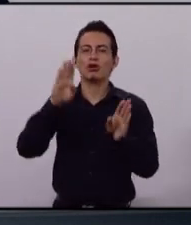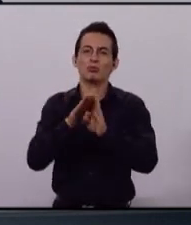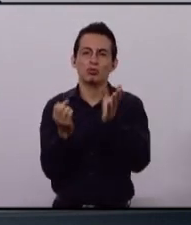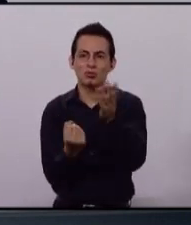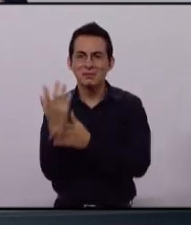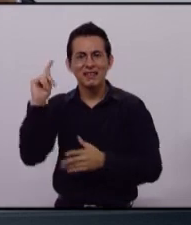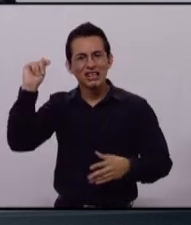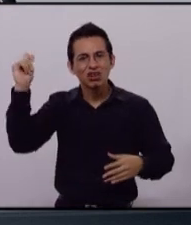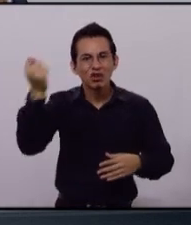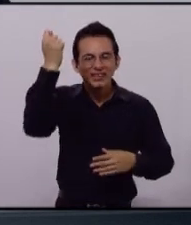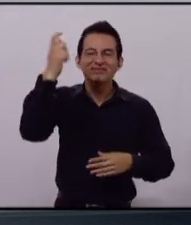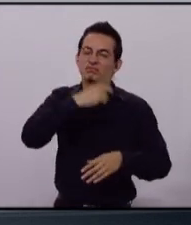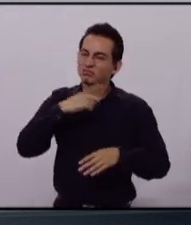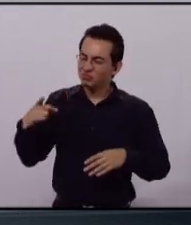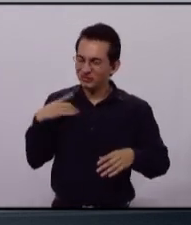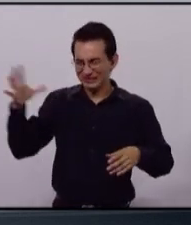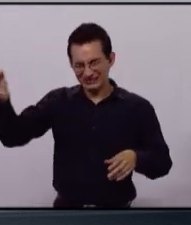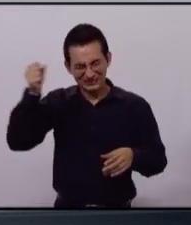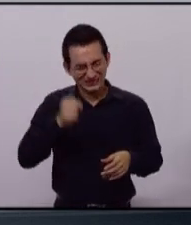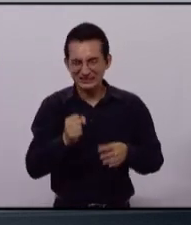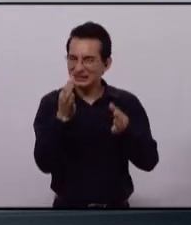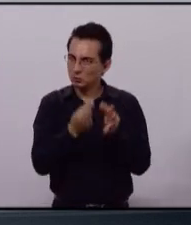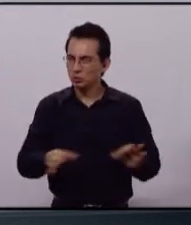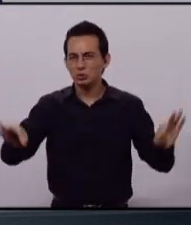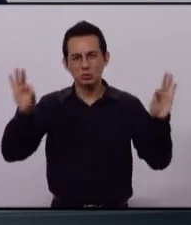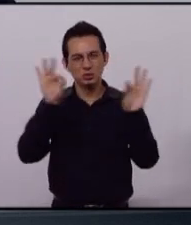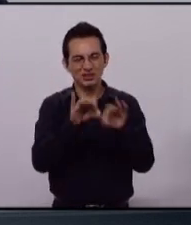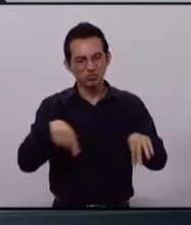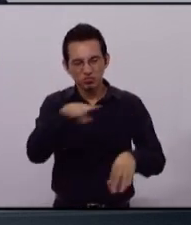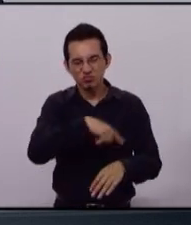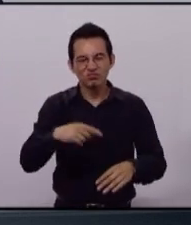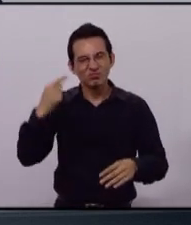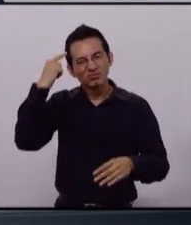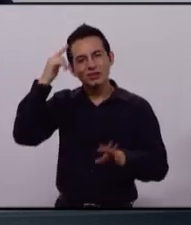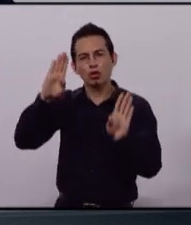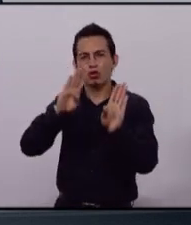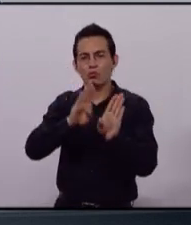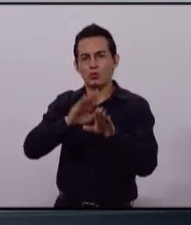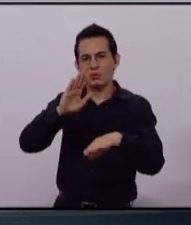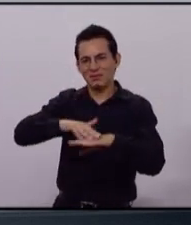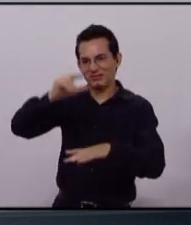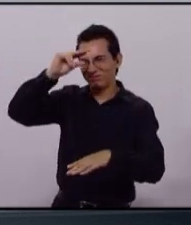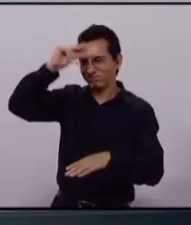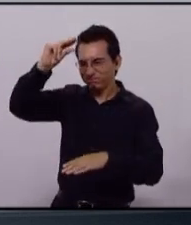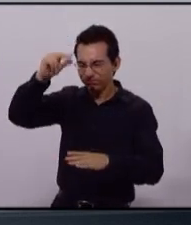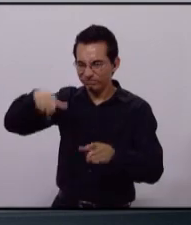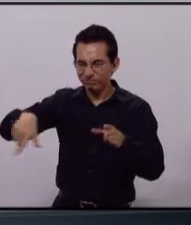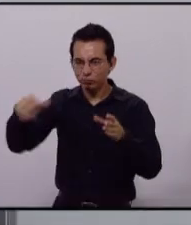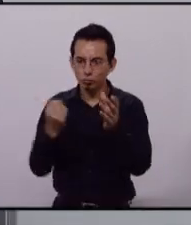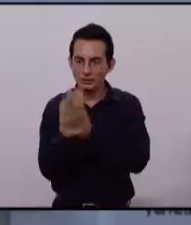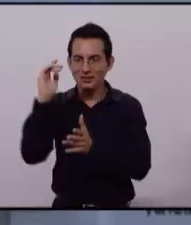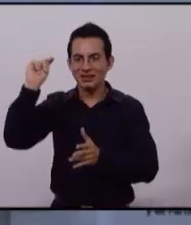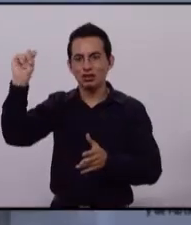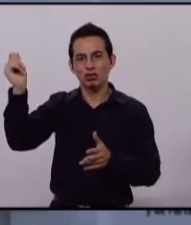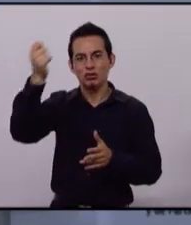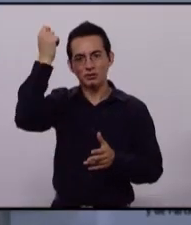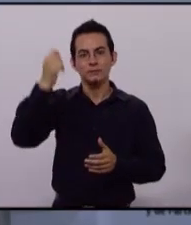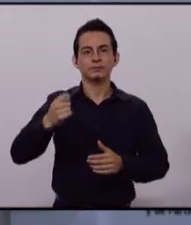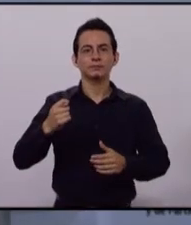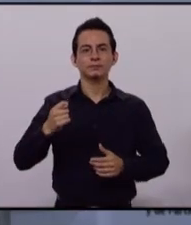tenemos que tener una institución, un área de inteligencia que permita a través de las nuevas tecnologías.